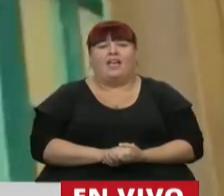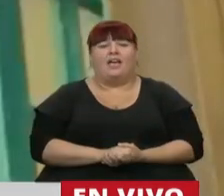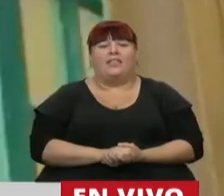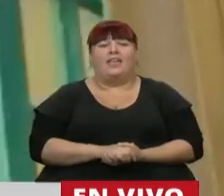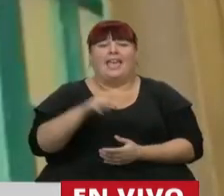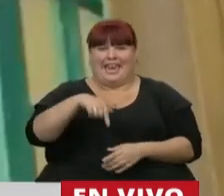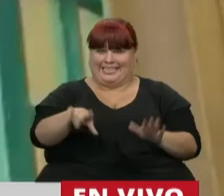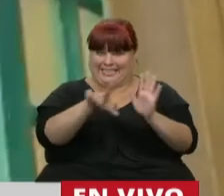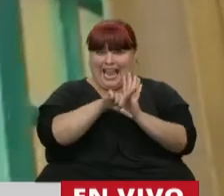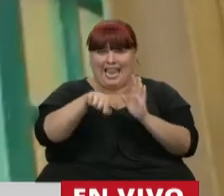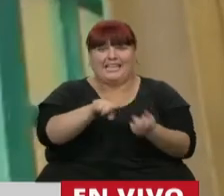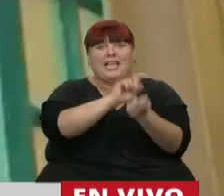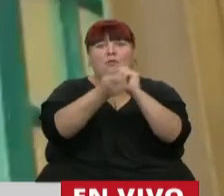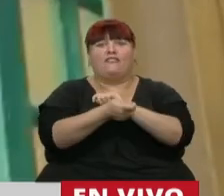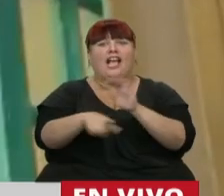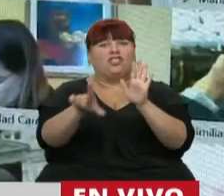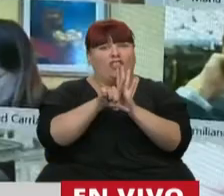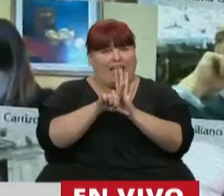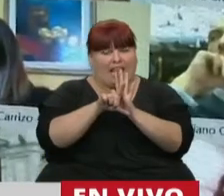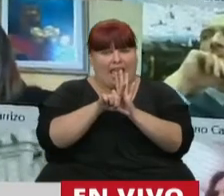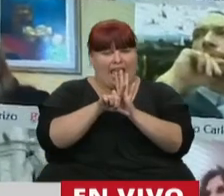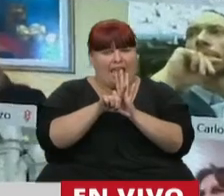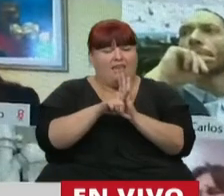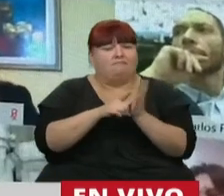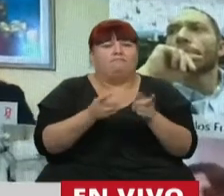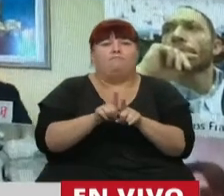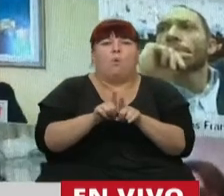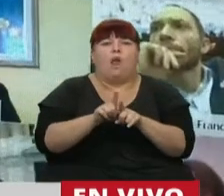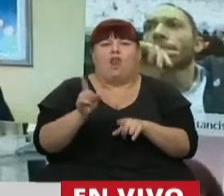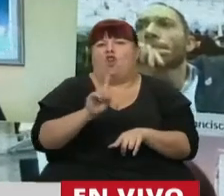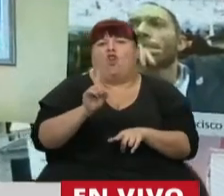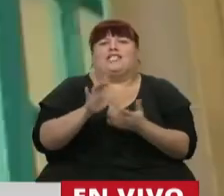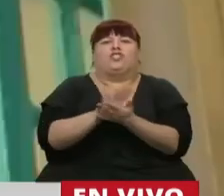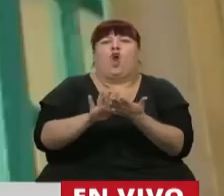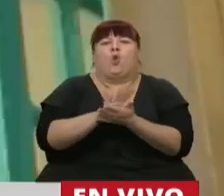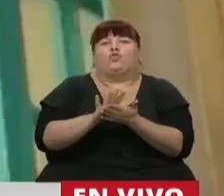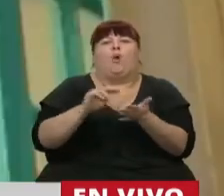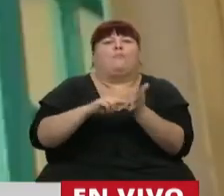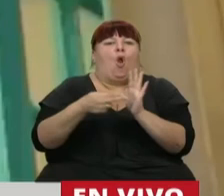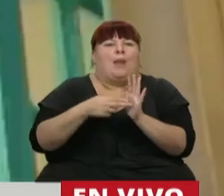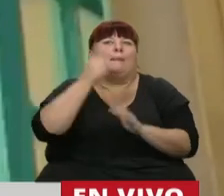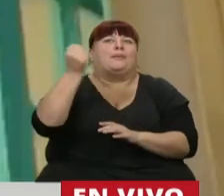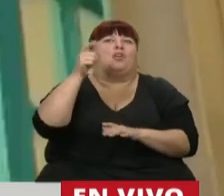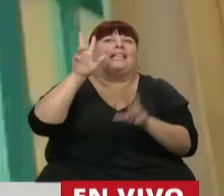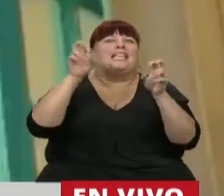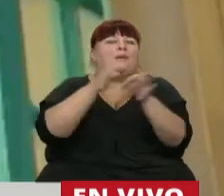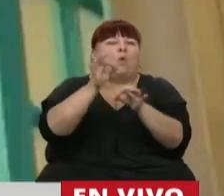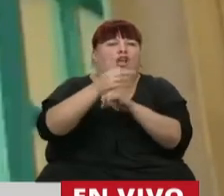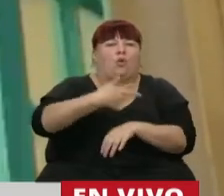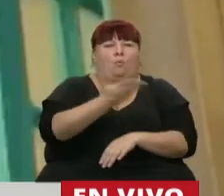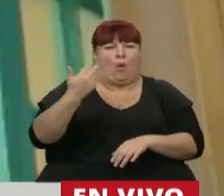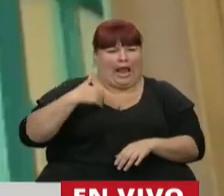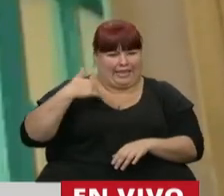con esta ley, con esta modificación a la ley, no estamos resolviendo los problemas centrales de la educación pública